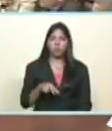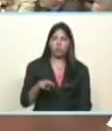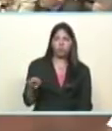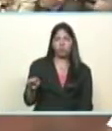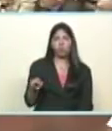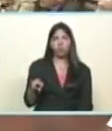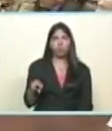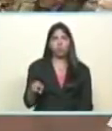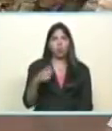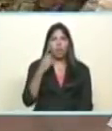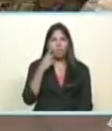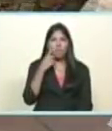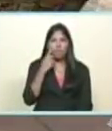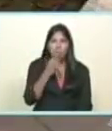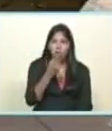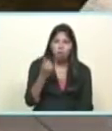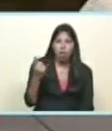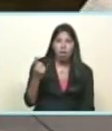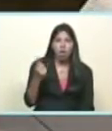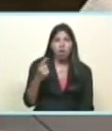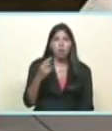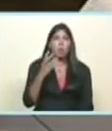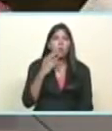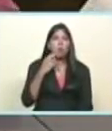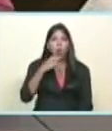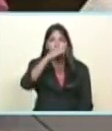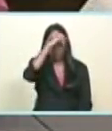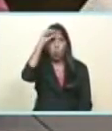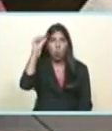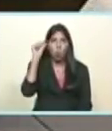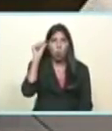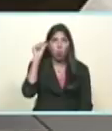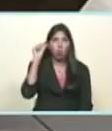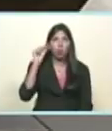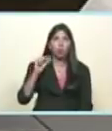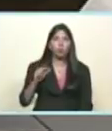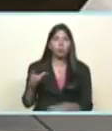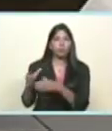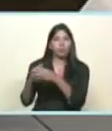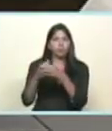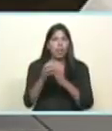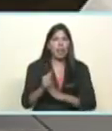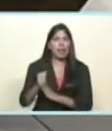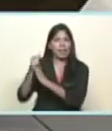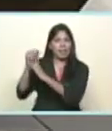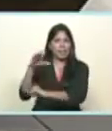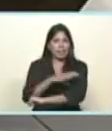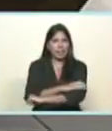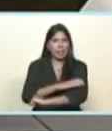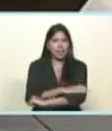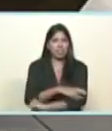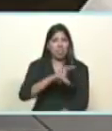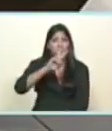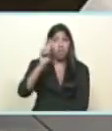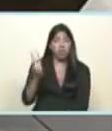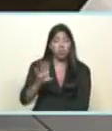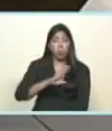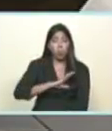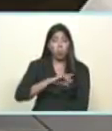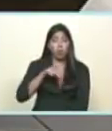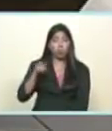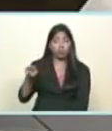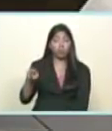que ustedes ven en Julio Borges y en los voceros de la derecha venezolana, la derecha